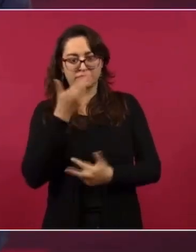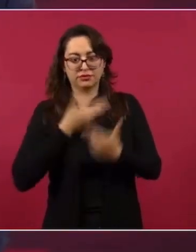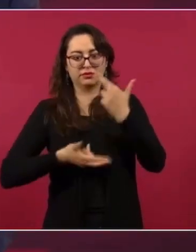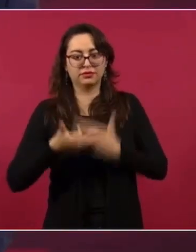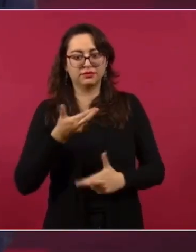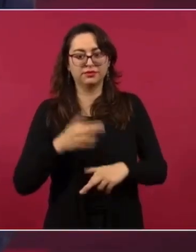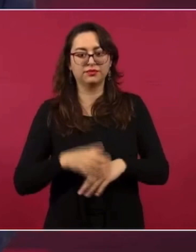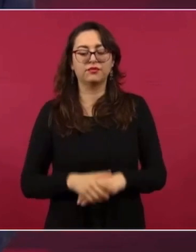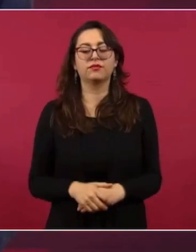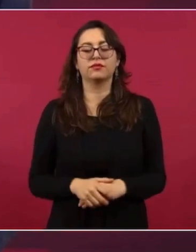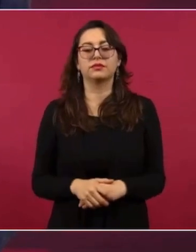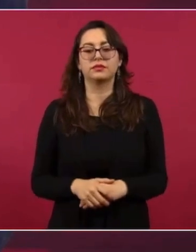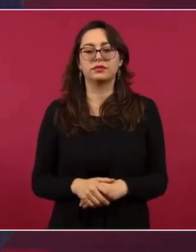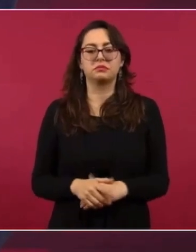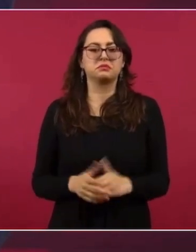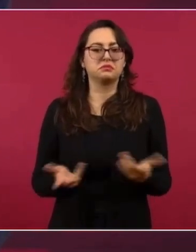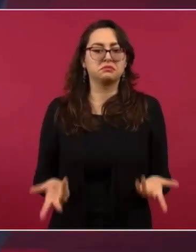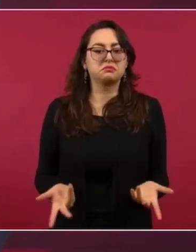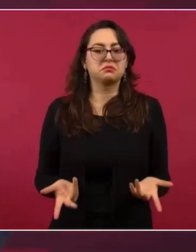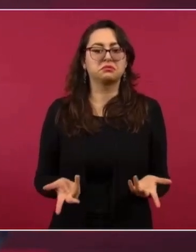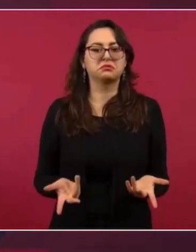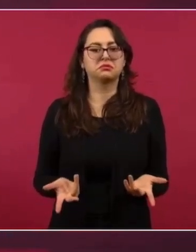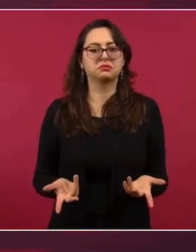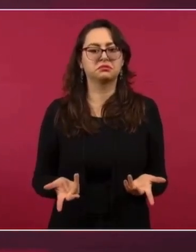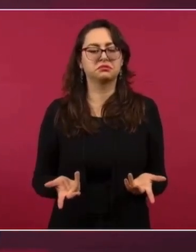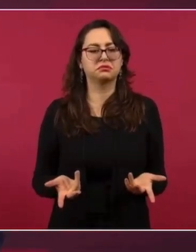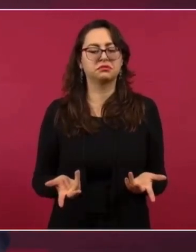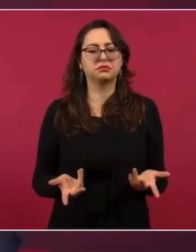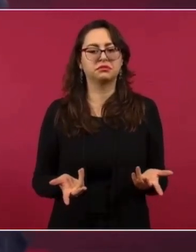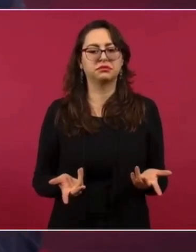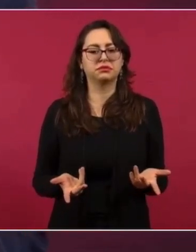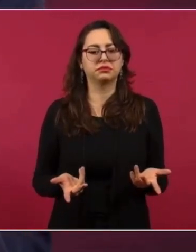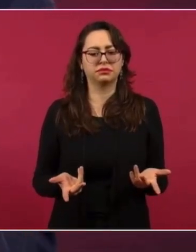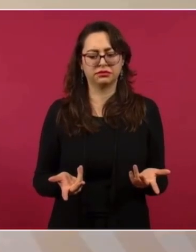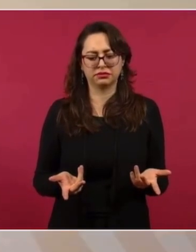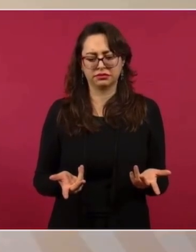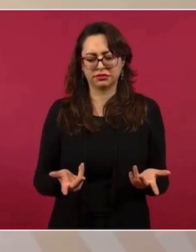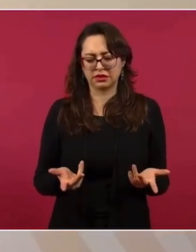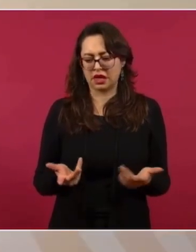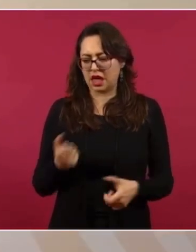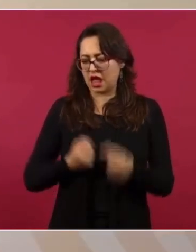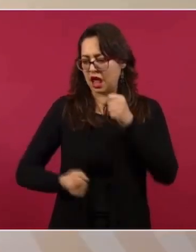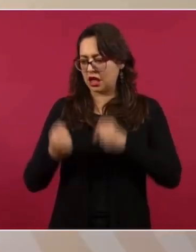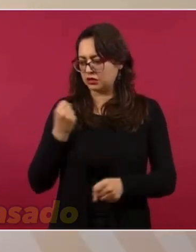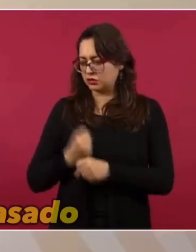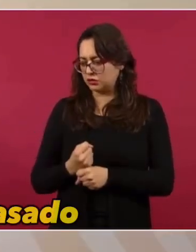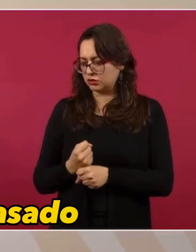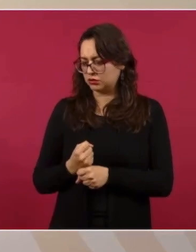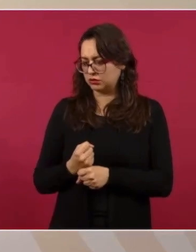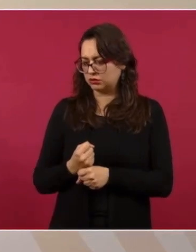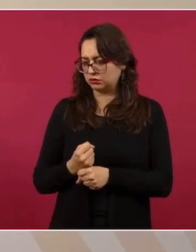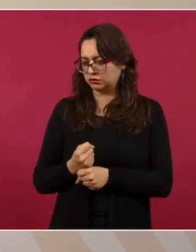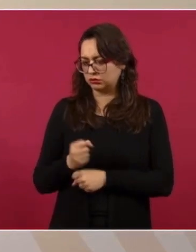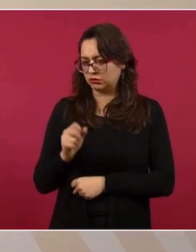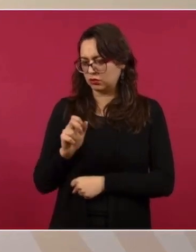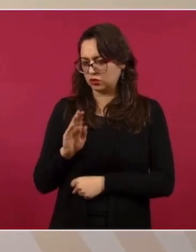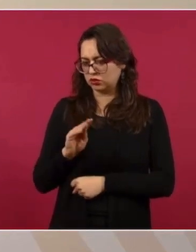llegaron jefes de Estado, creo que fue con los años 80 del siglo pasado.